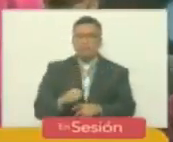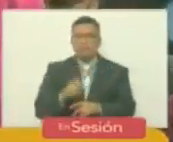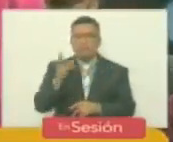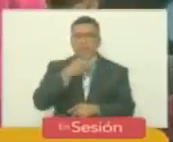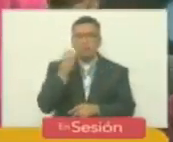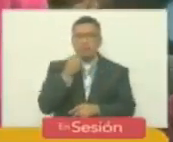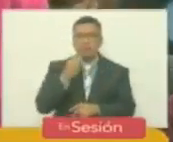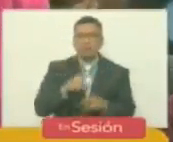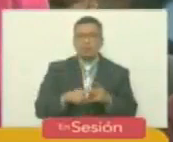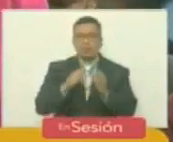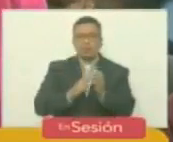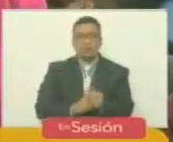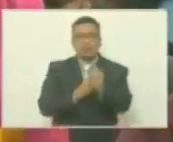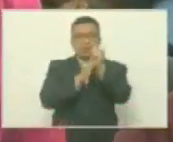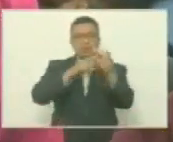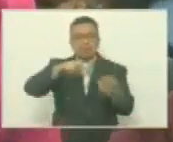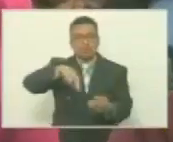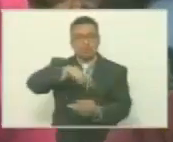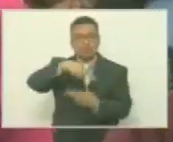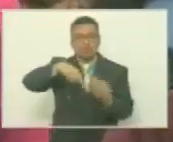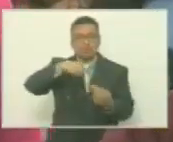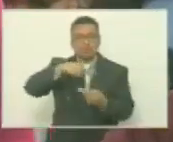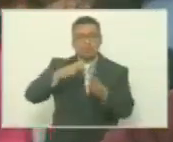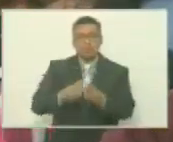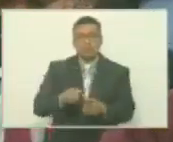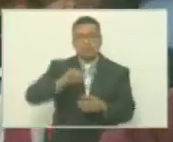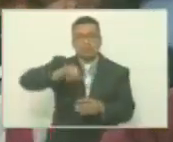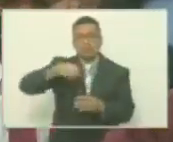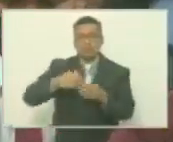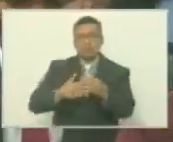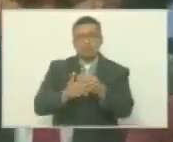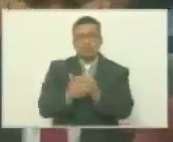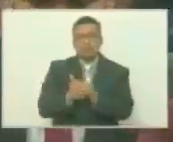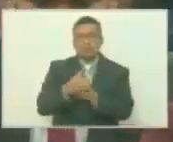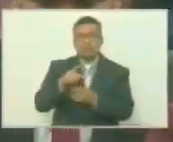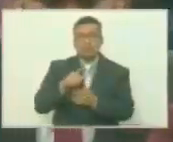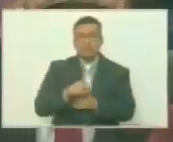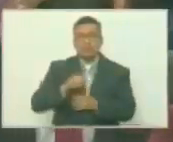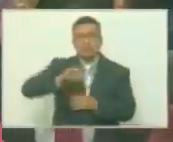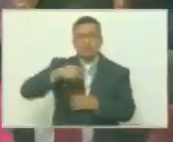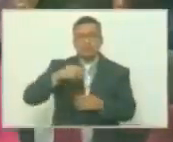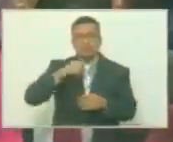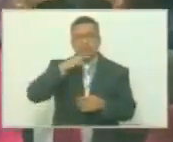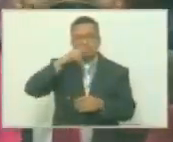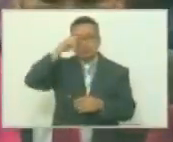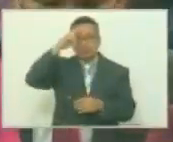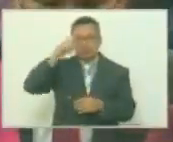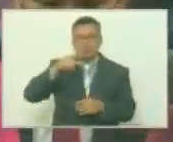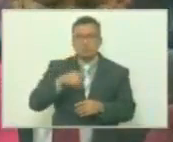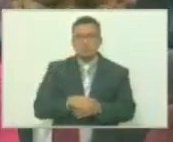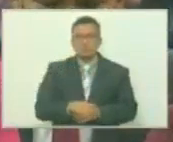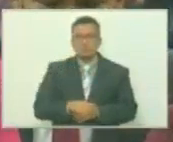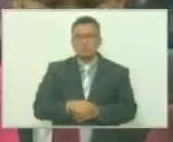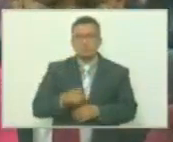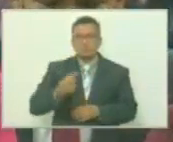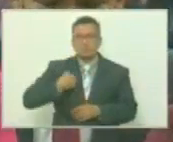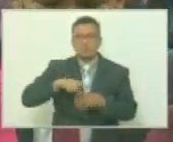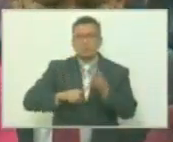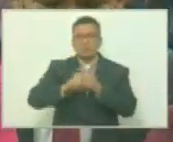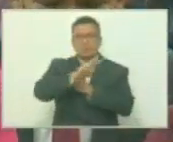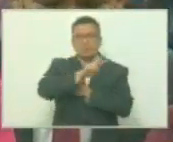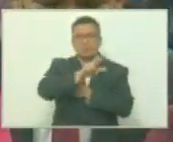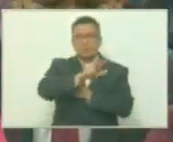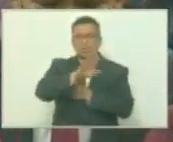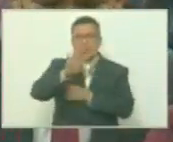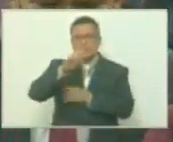joven líder revolucionario Jorge Rodríguez, padre. Quien, a los 34